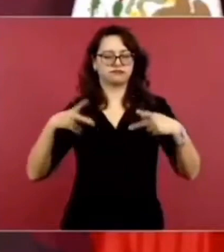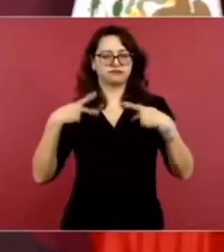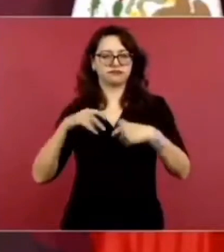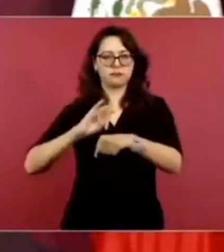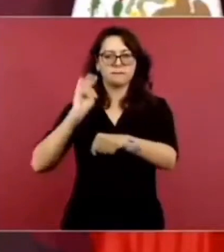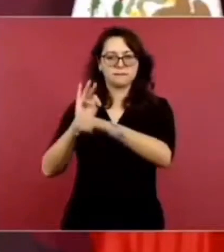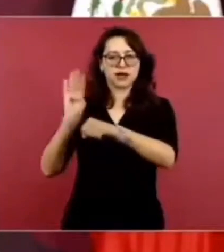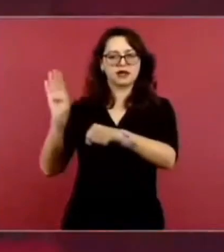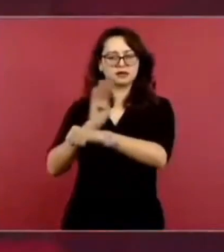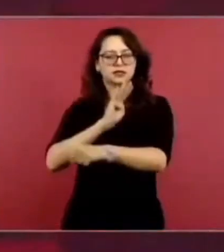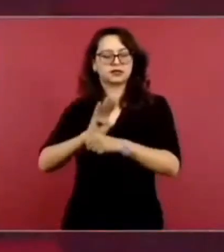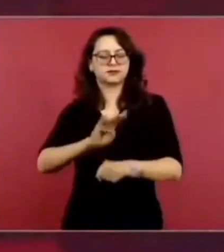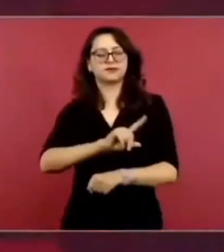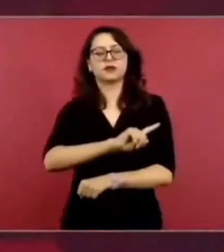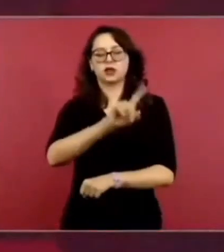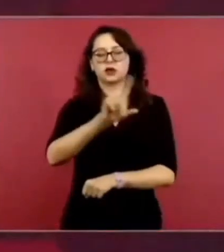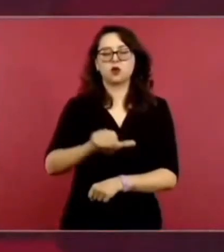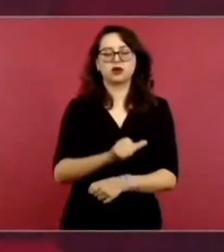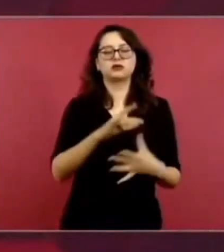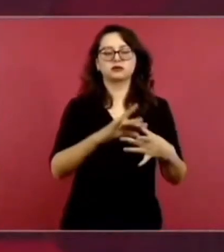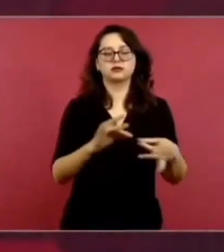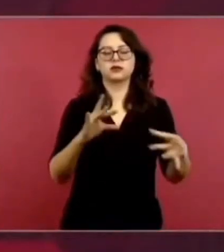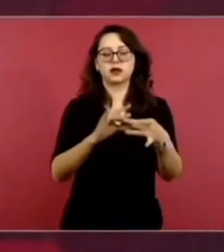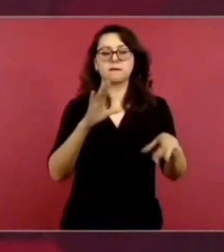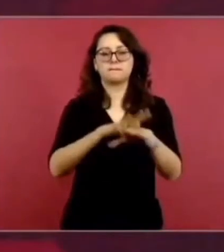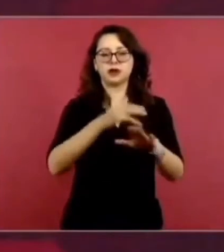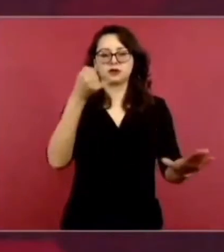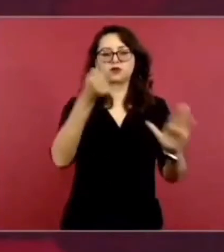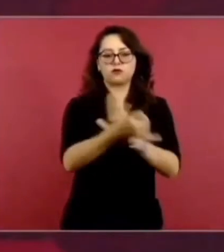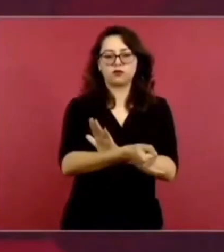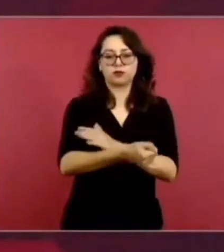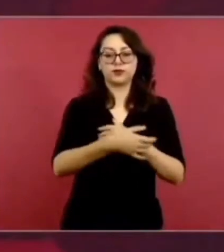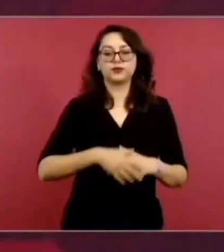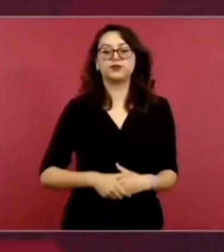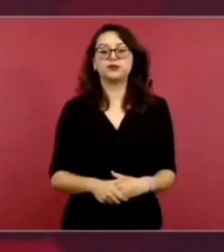los oaxaqueños no van a pagar.